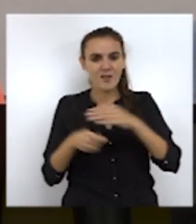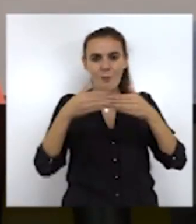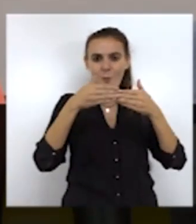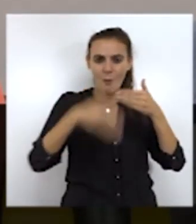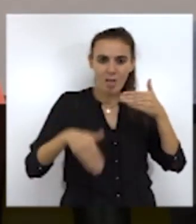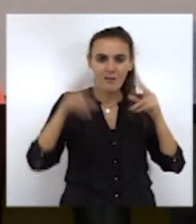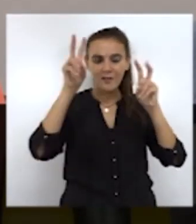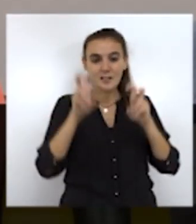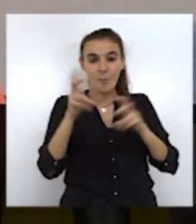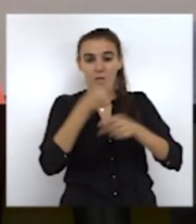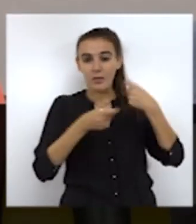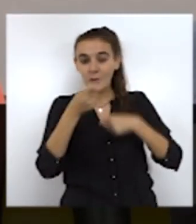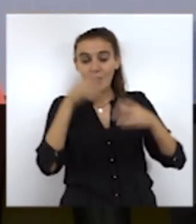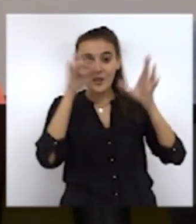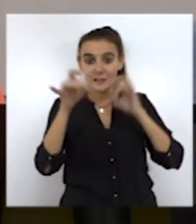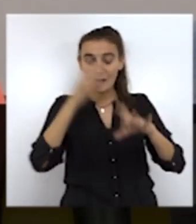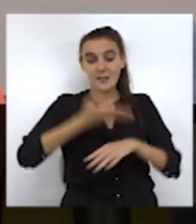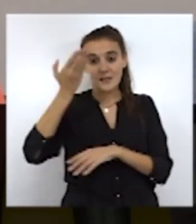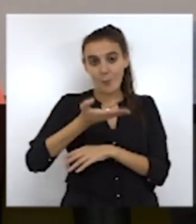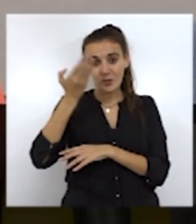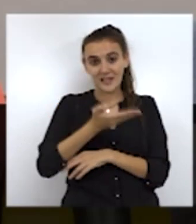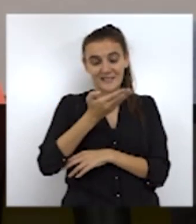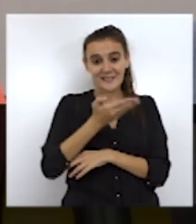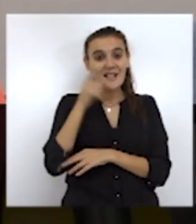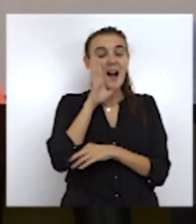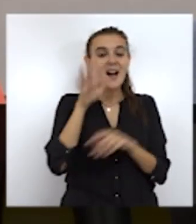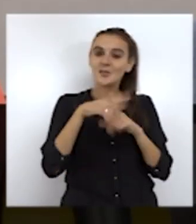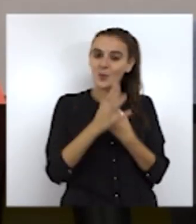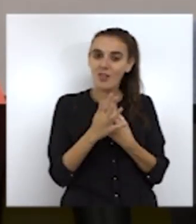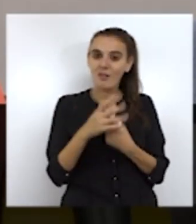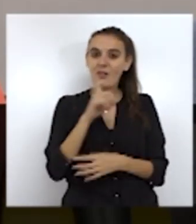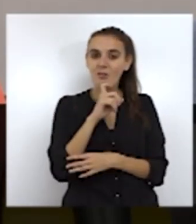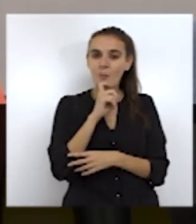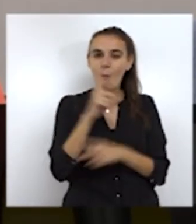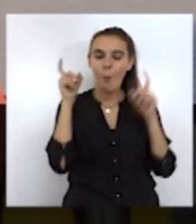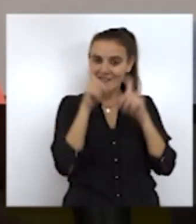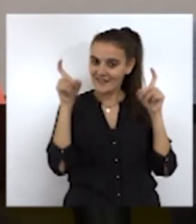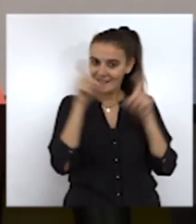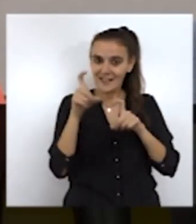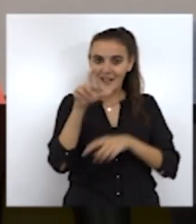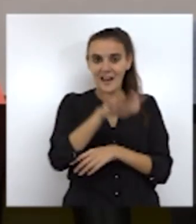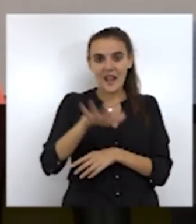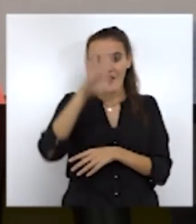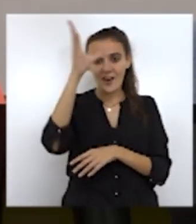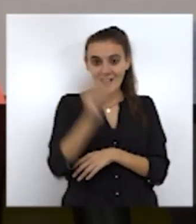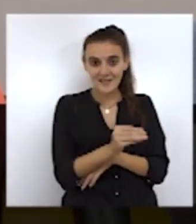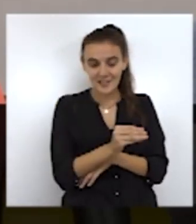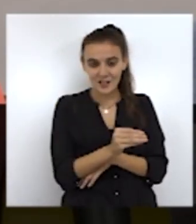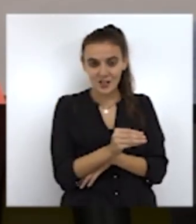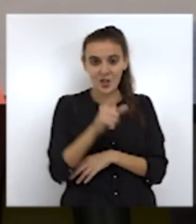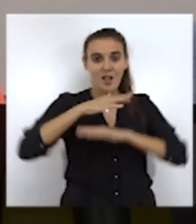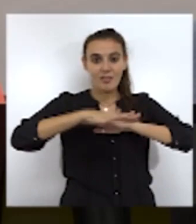y de actividades ilícitas que se están dando con mucha intensidad en la zona del Estrecho,